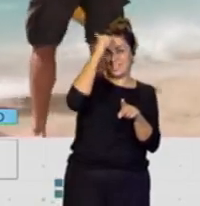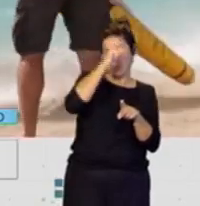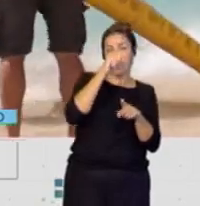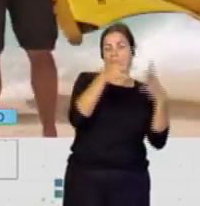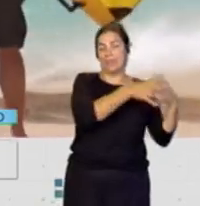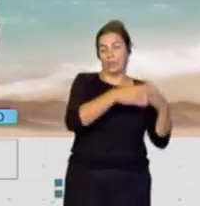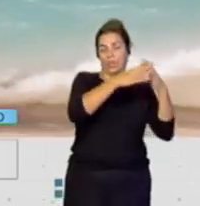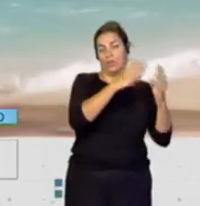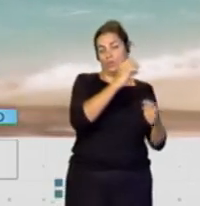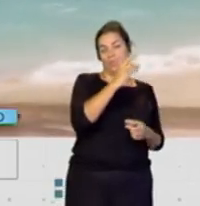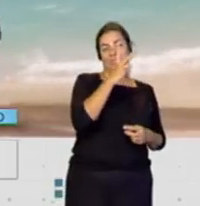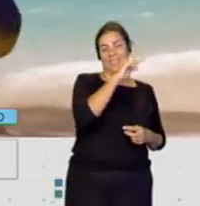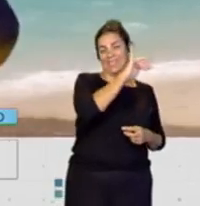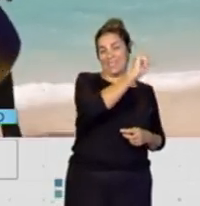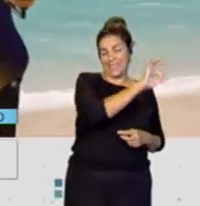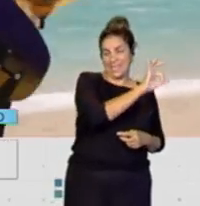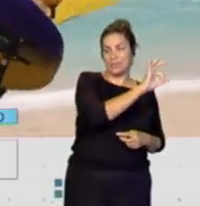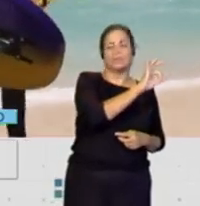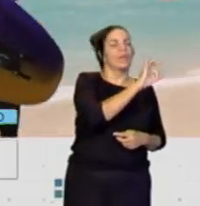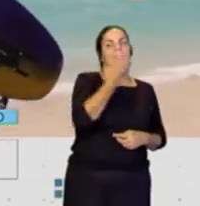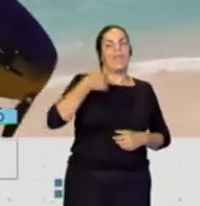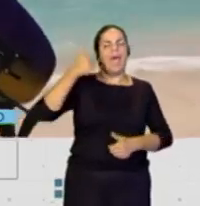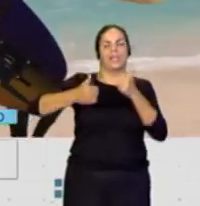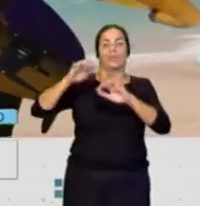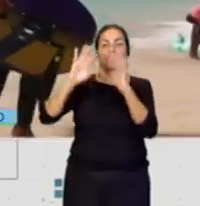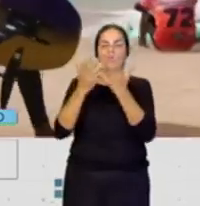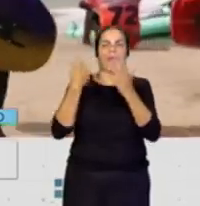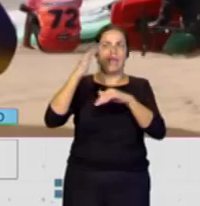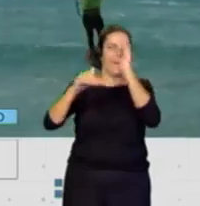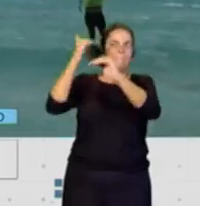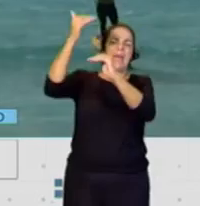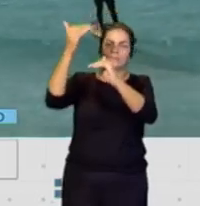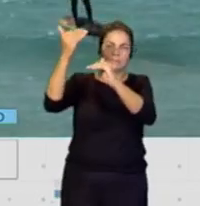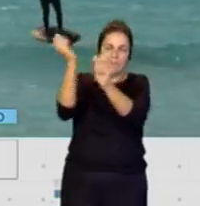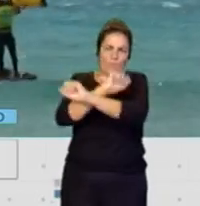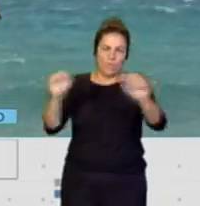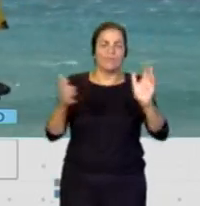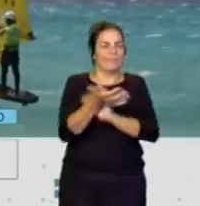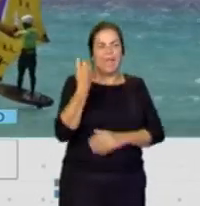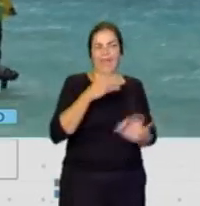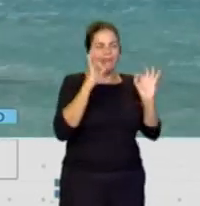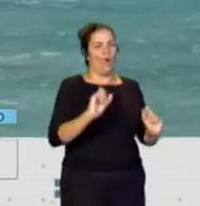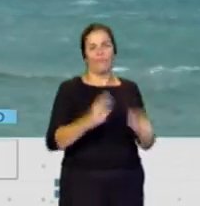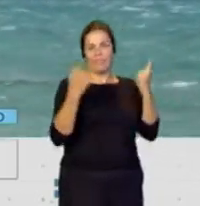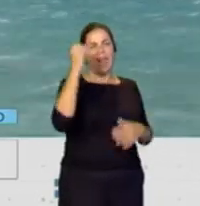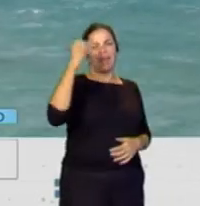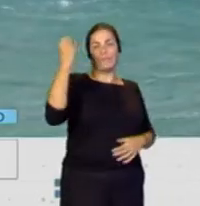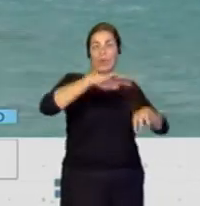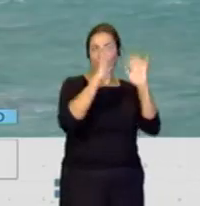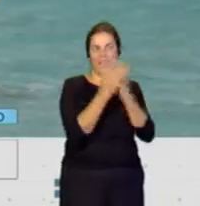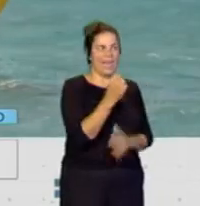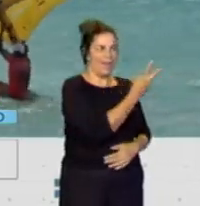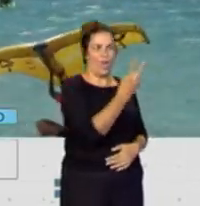McDonald's, que ya no hay manera de superarlas en el tour mundial. Así que hemos coronado dos campeones mundiales aquí en Fuenteventura ya. Qué